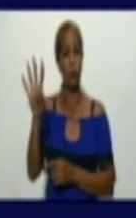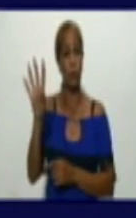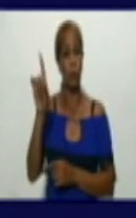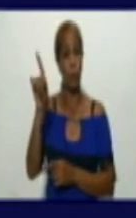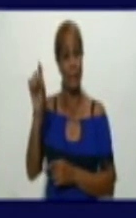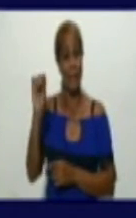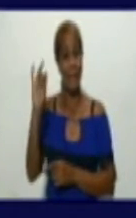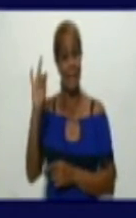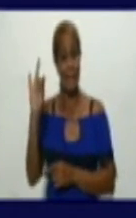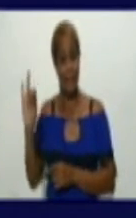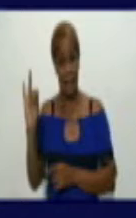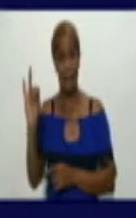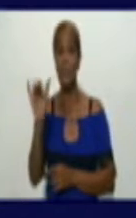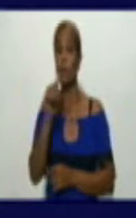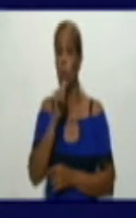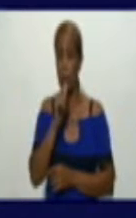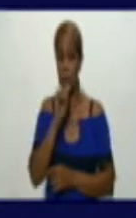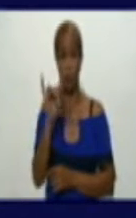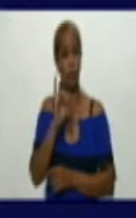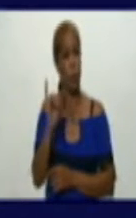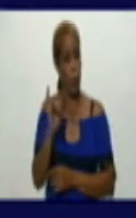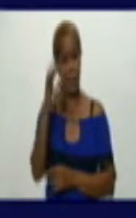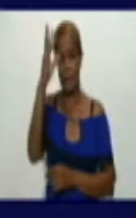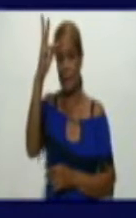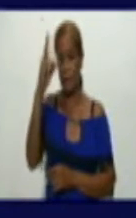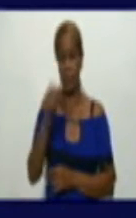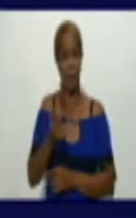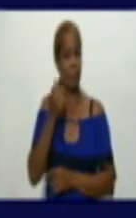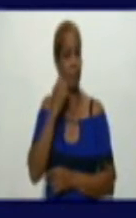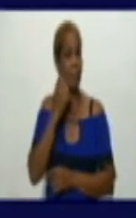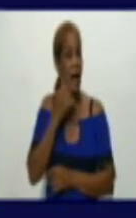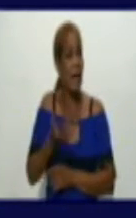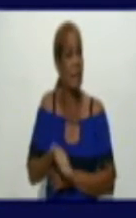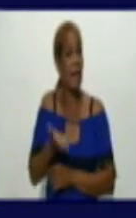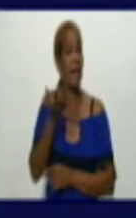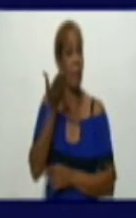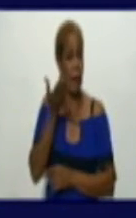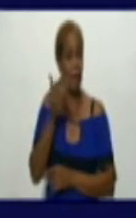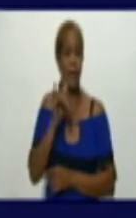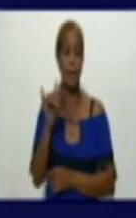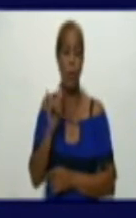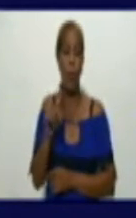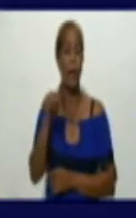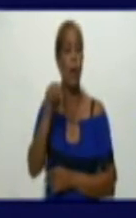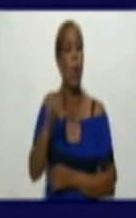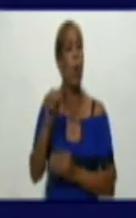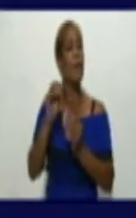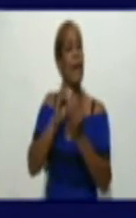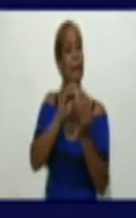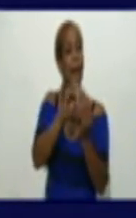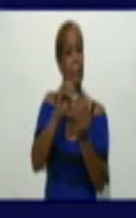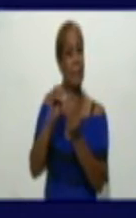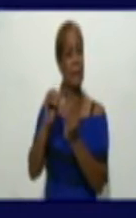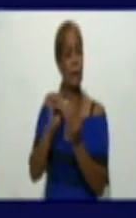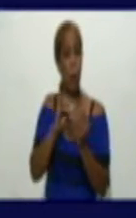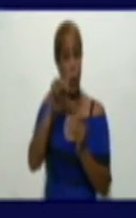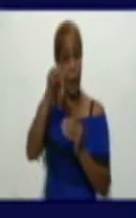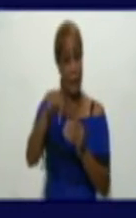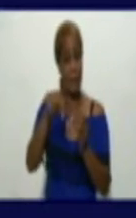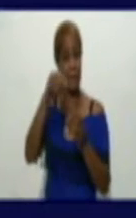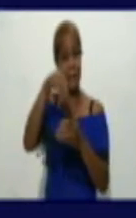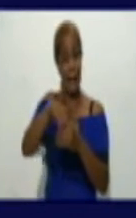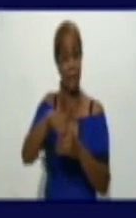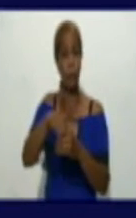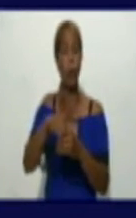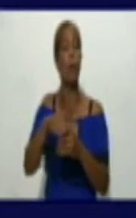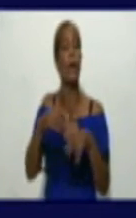sospechosos, cifra también bastante elevada, teniendo en cuenta que hoy nuestra transmisión está expensa precisamente de los